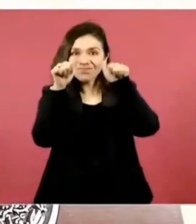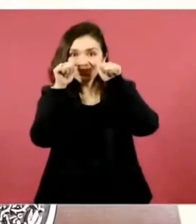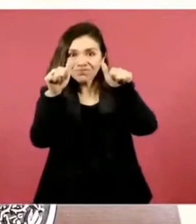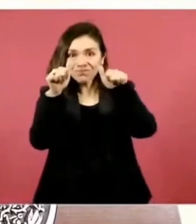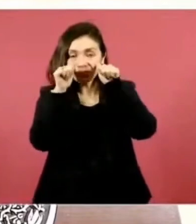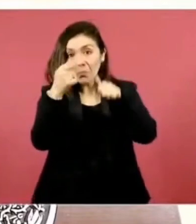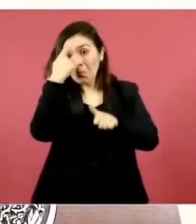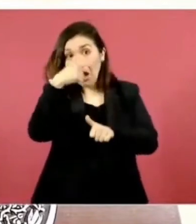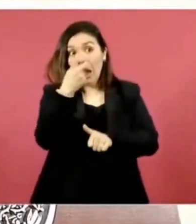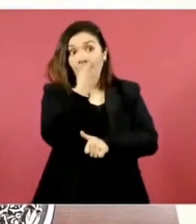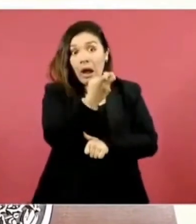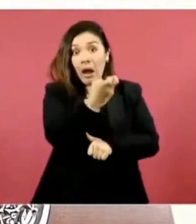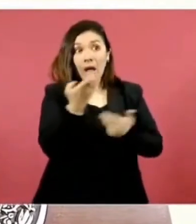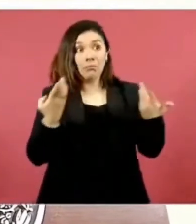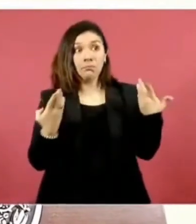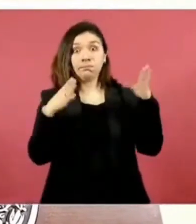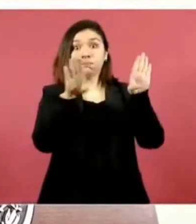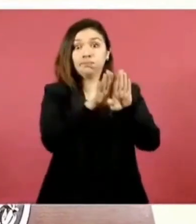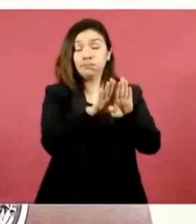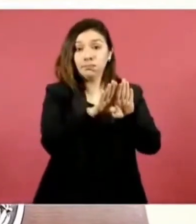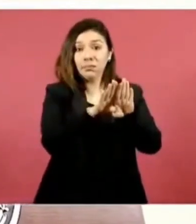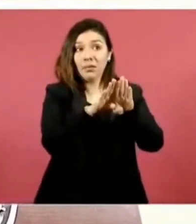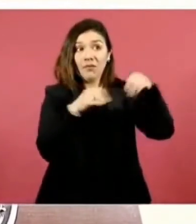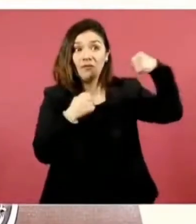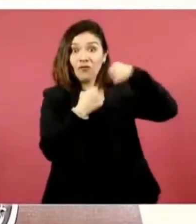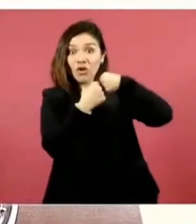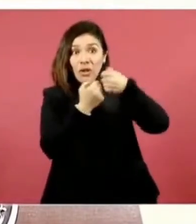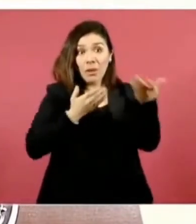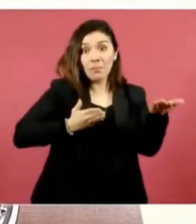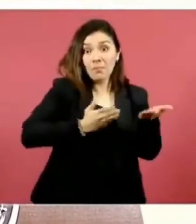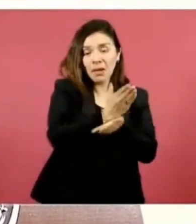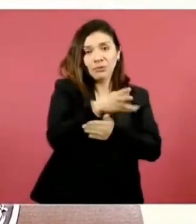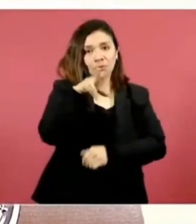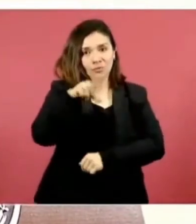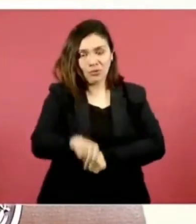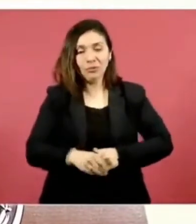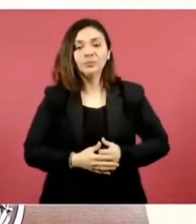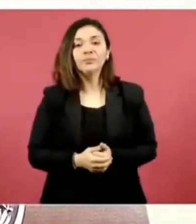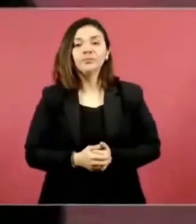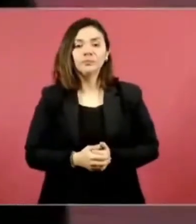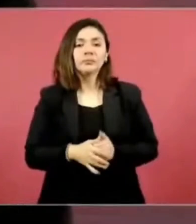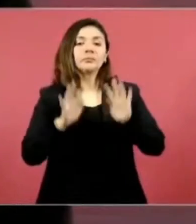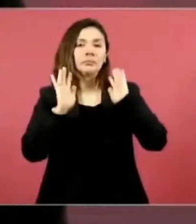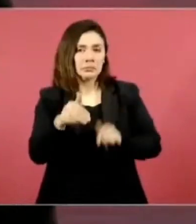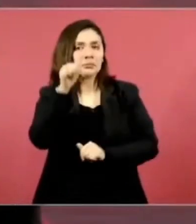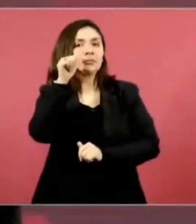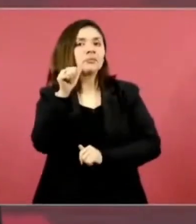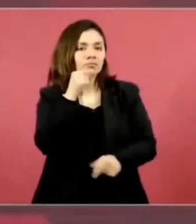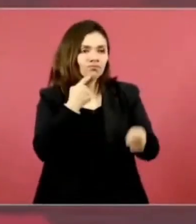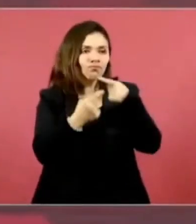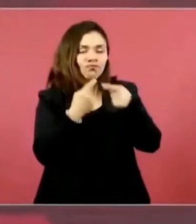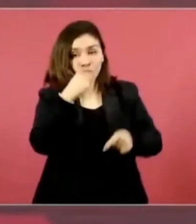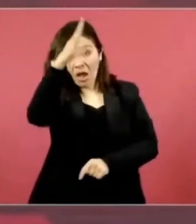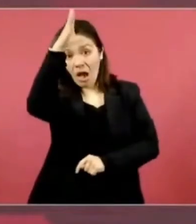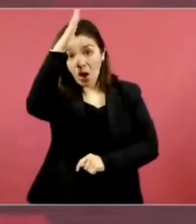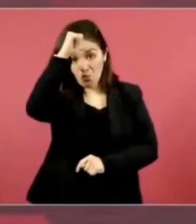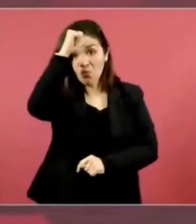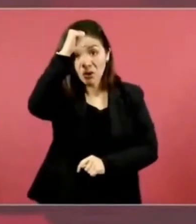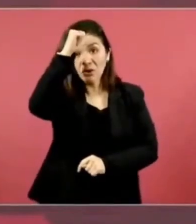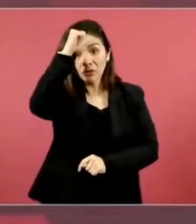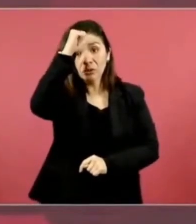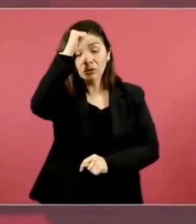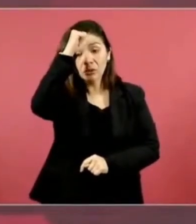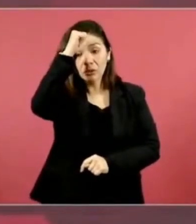no se cierren los pasos. Se llegó a ese acuerdo, ya se están